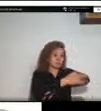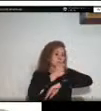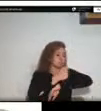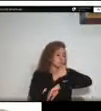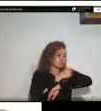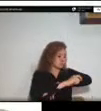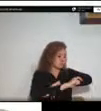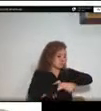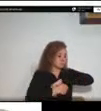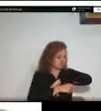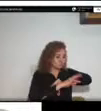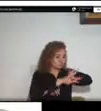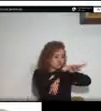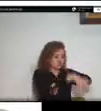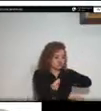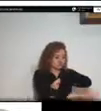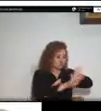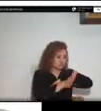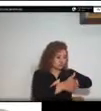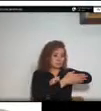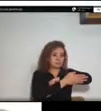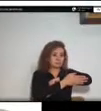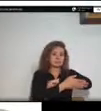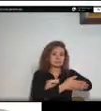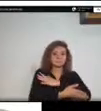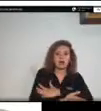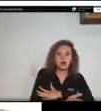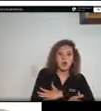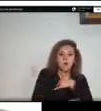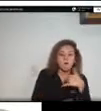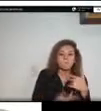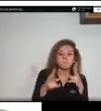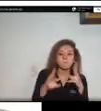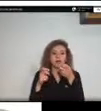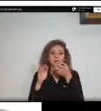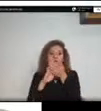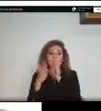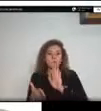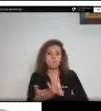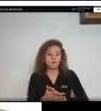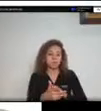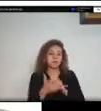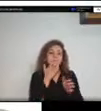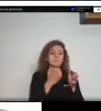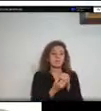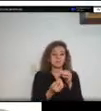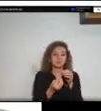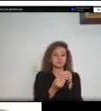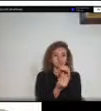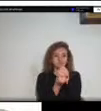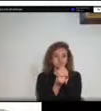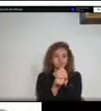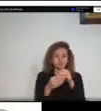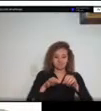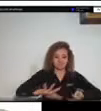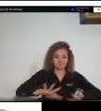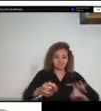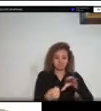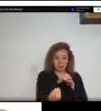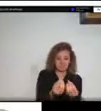con restricciones desde el punto de vista de orden público porque tenemos campos minados y pues no podemos exponer a nuestros